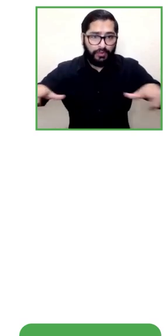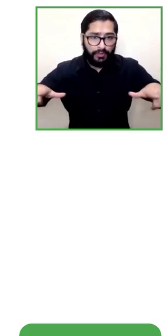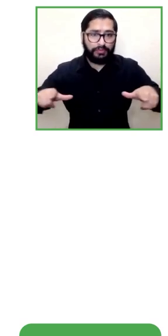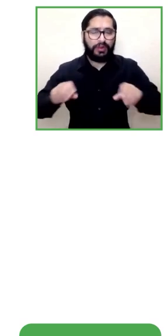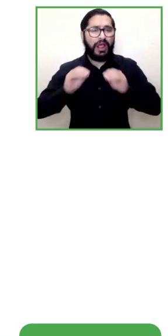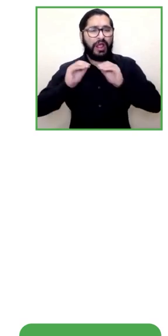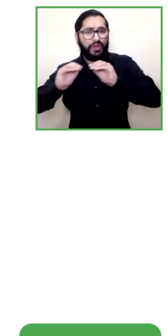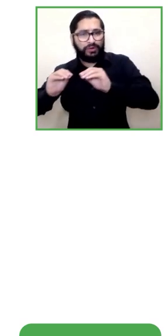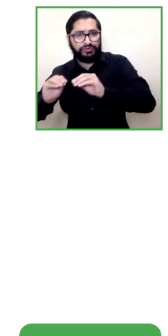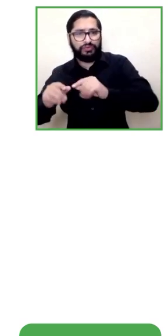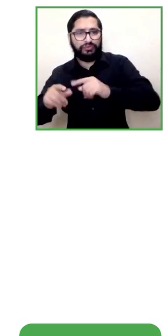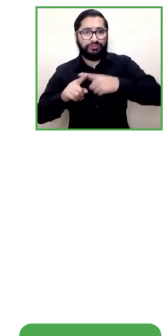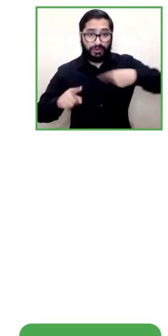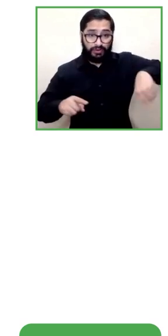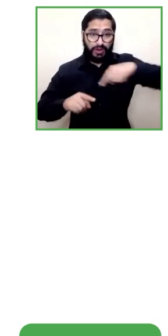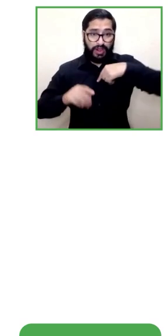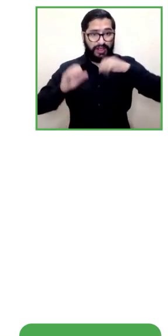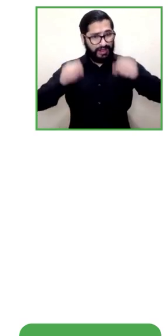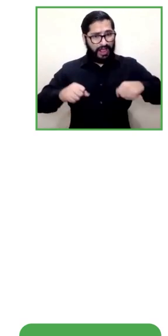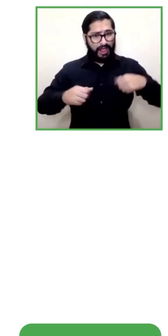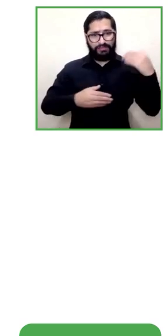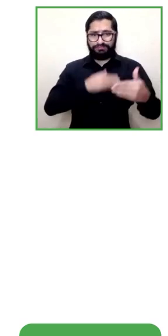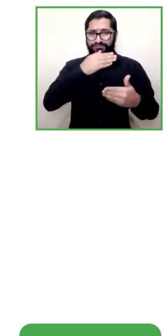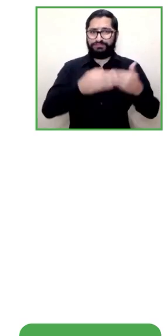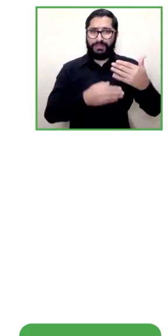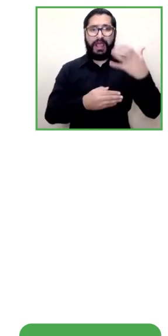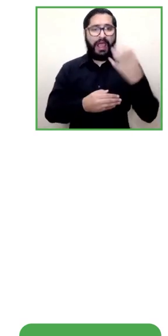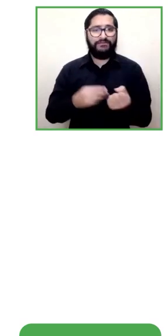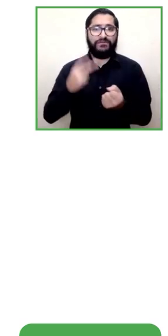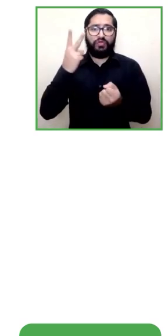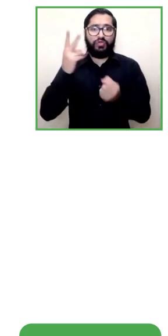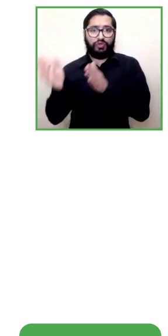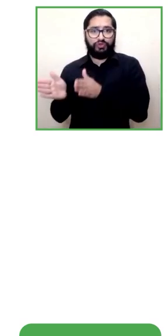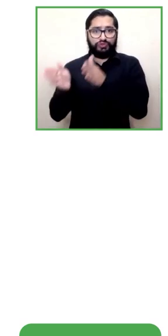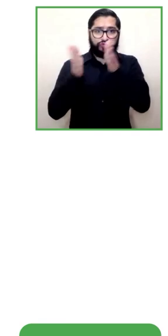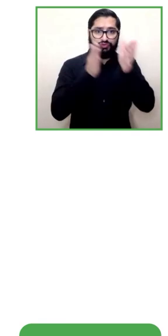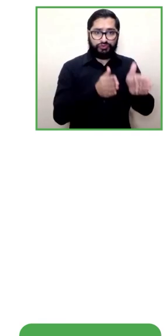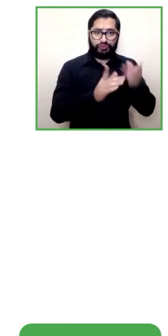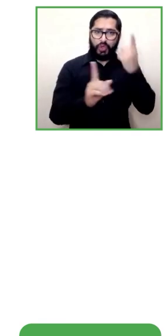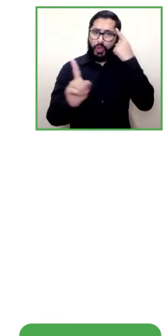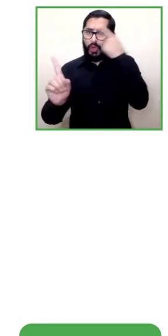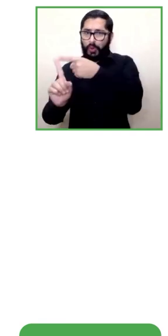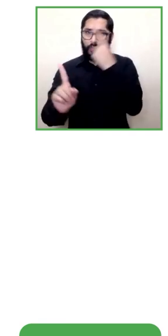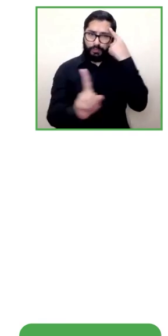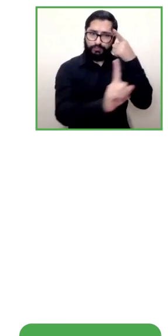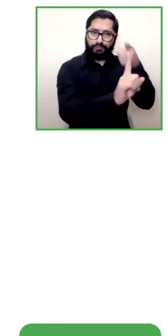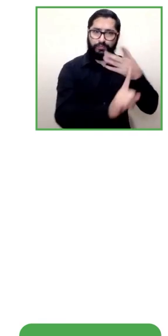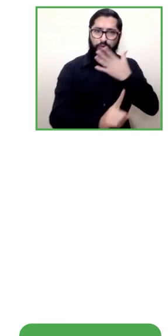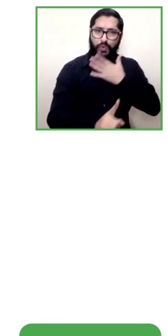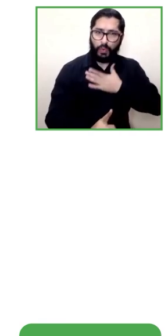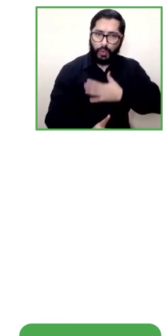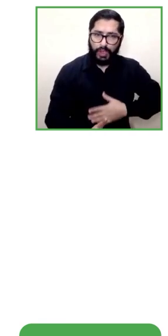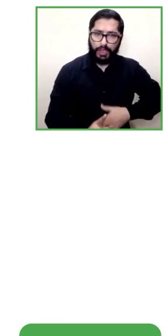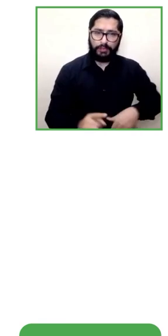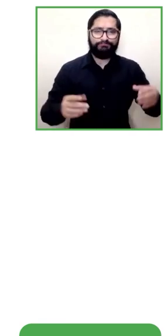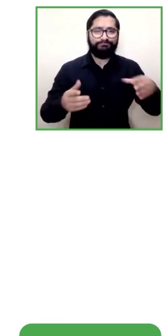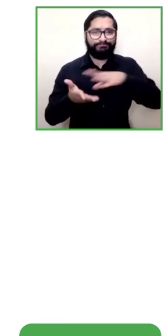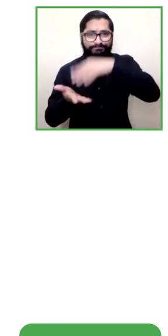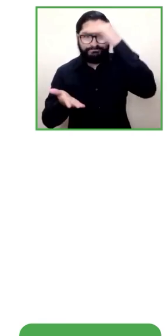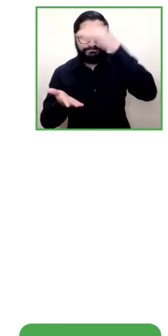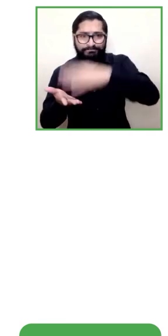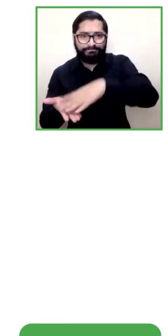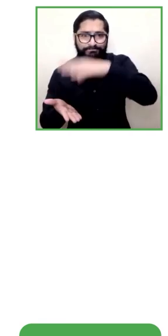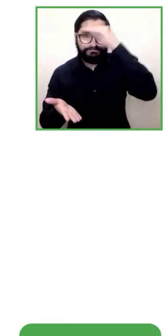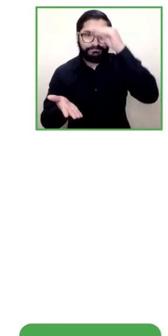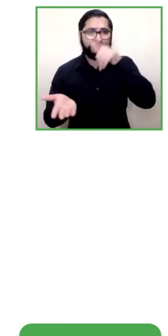dos objetivos queremos hacer que el aprendizaje de la lengua de señas sea más accesible especialmente